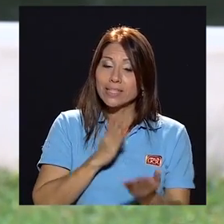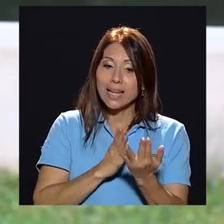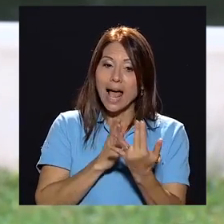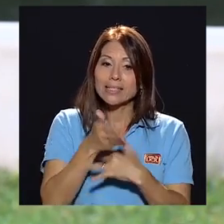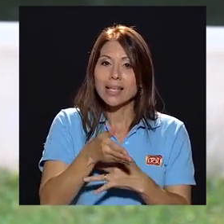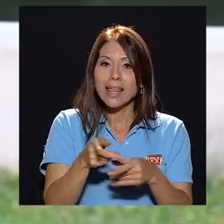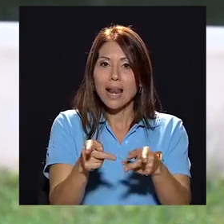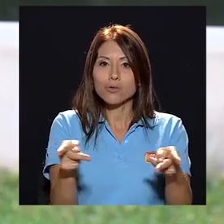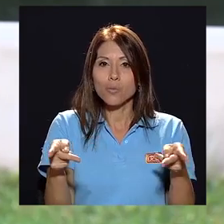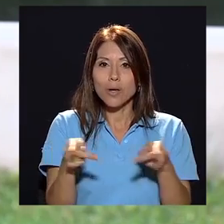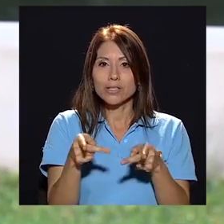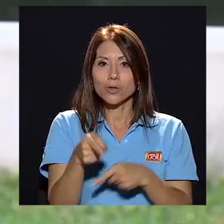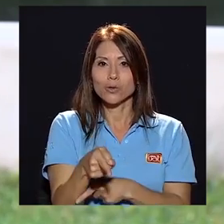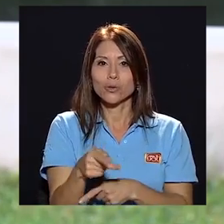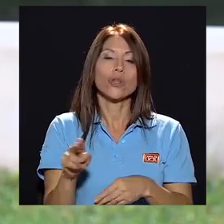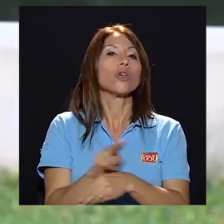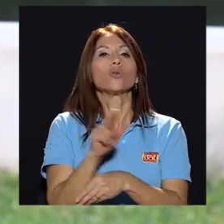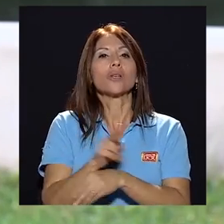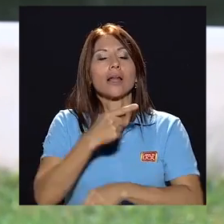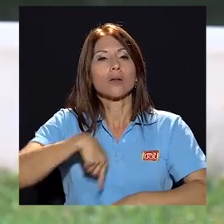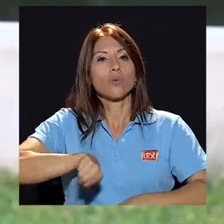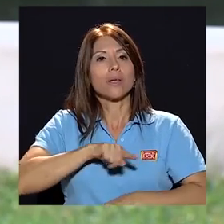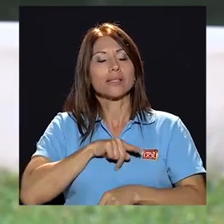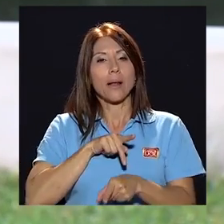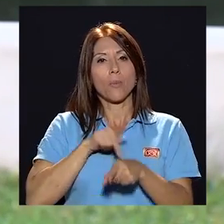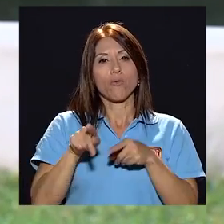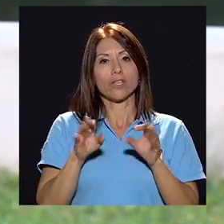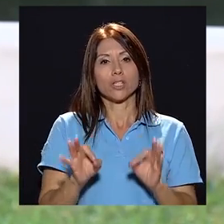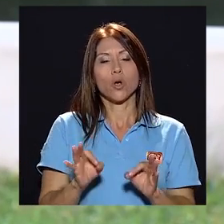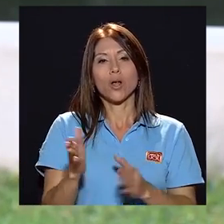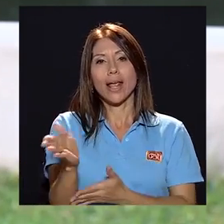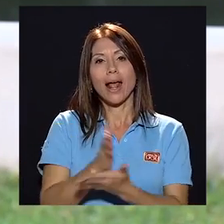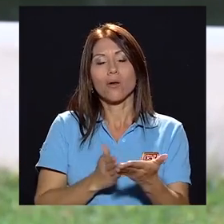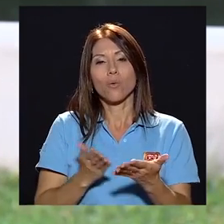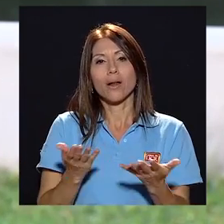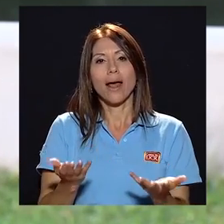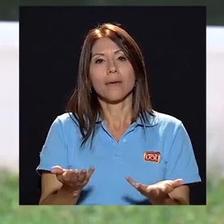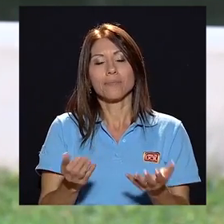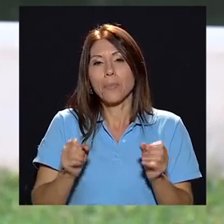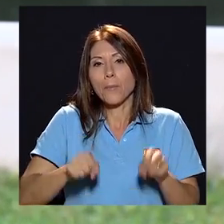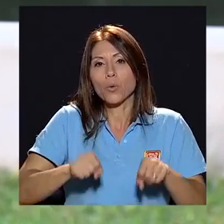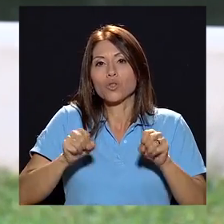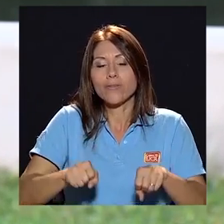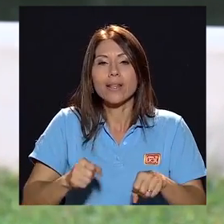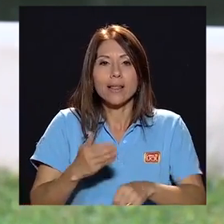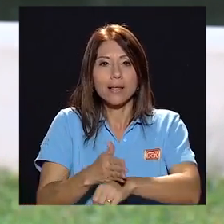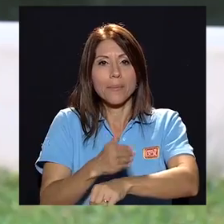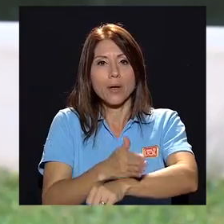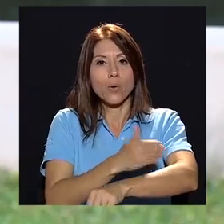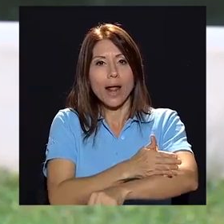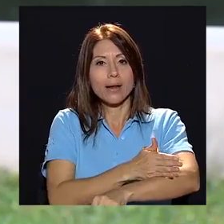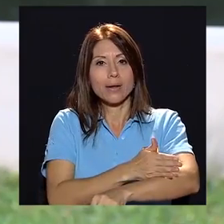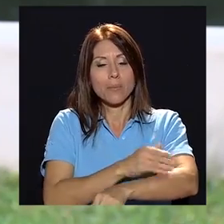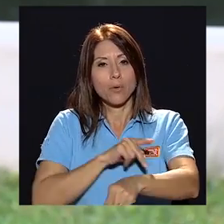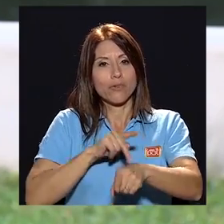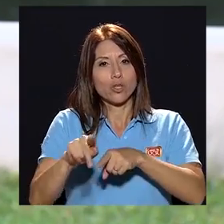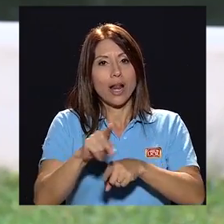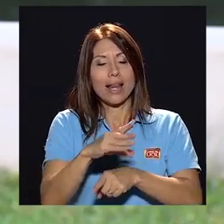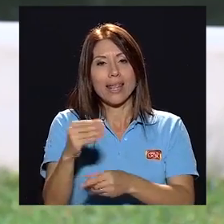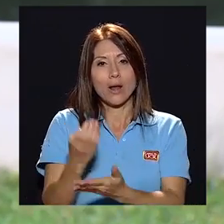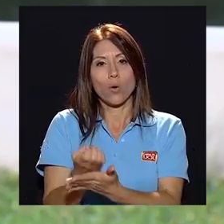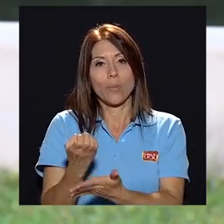acceder a los puestos y usar nuestra nuestra profesión en alguna en alguna este posibilidad de mejorar